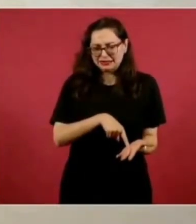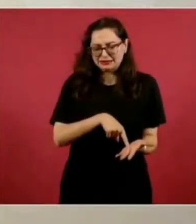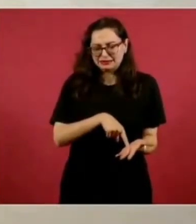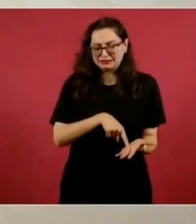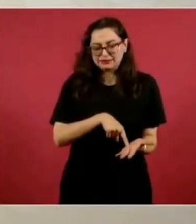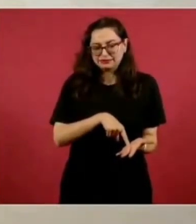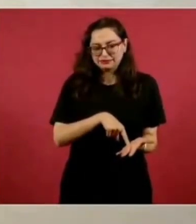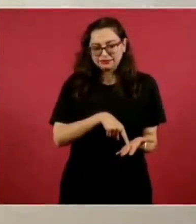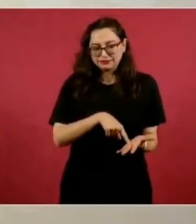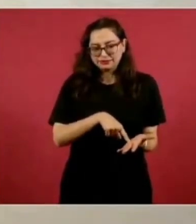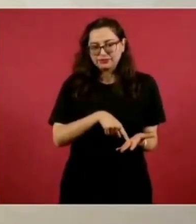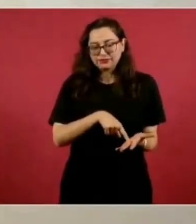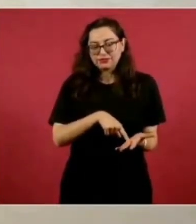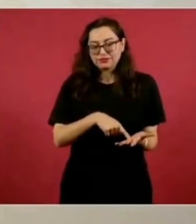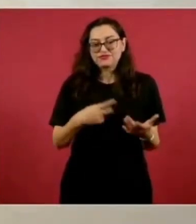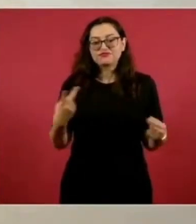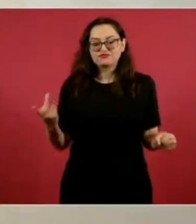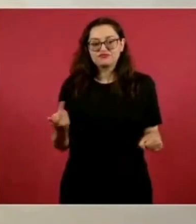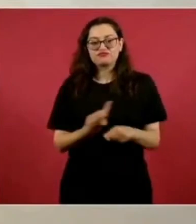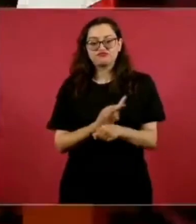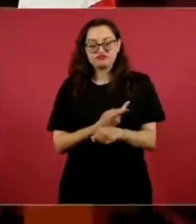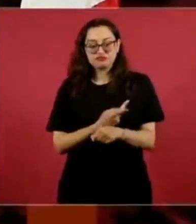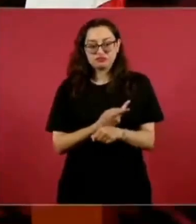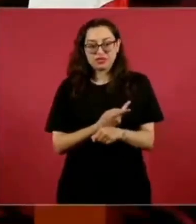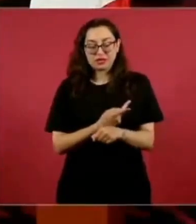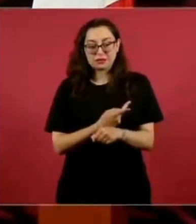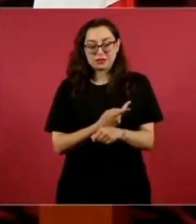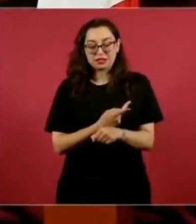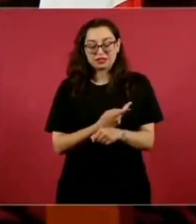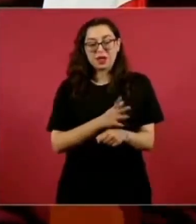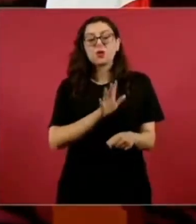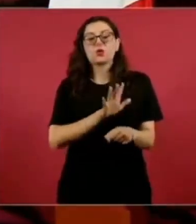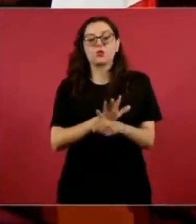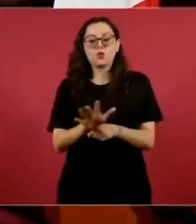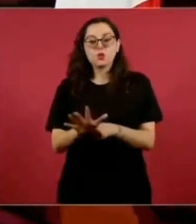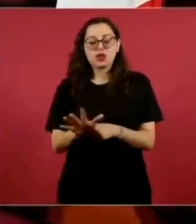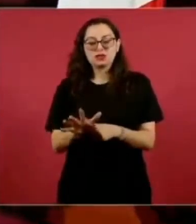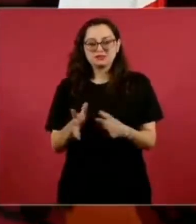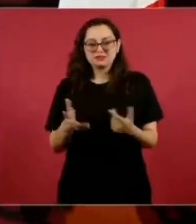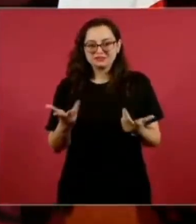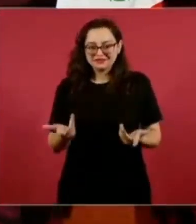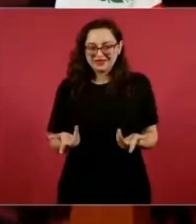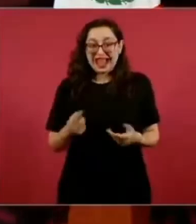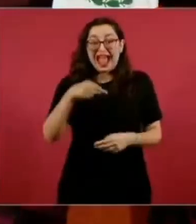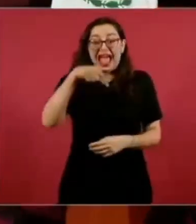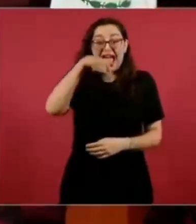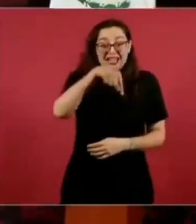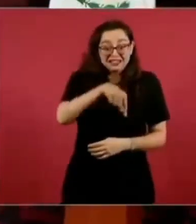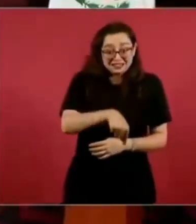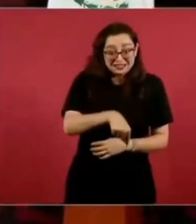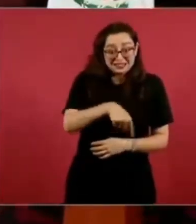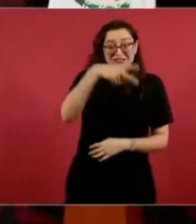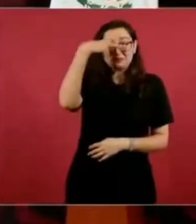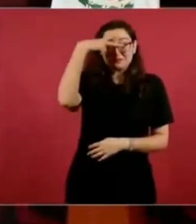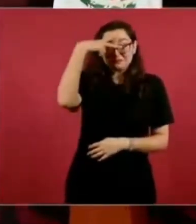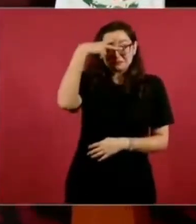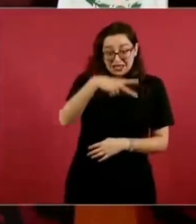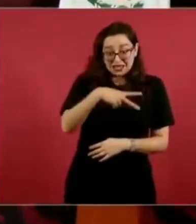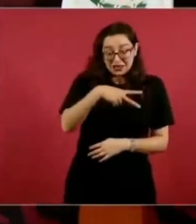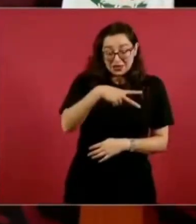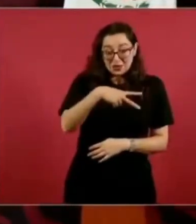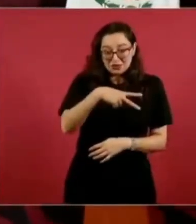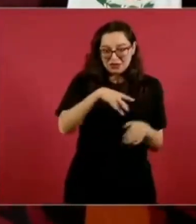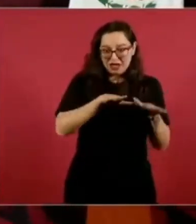Entonces, lo que nos están informando es que no fue esa,